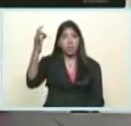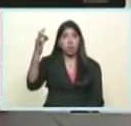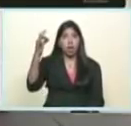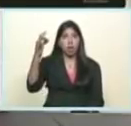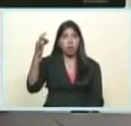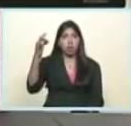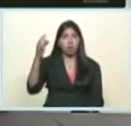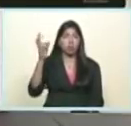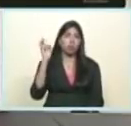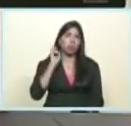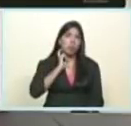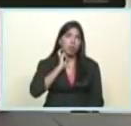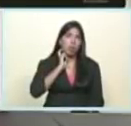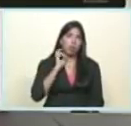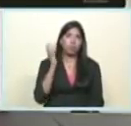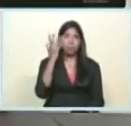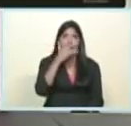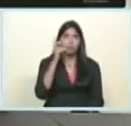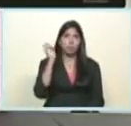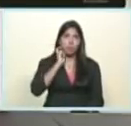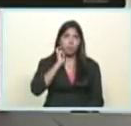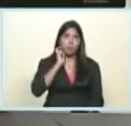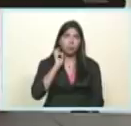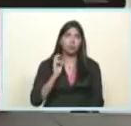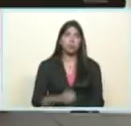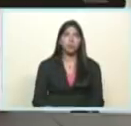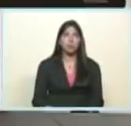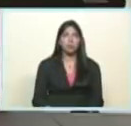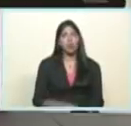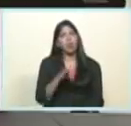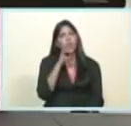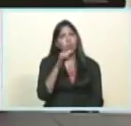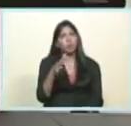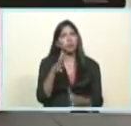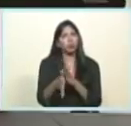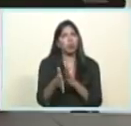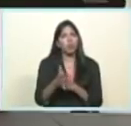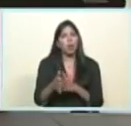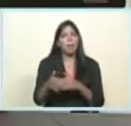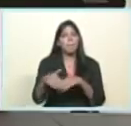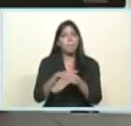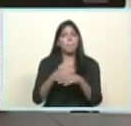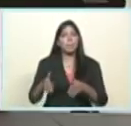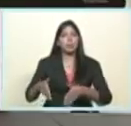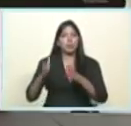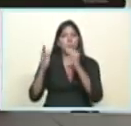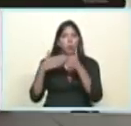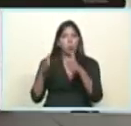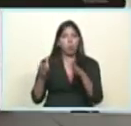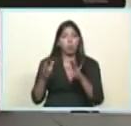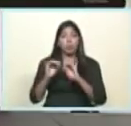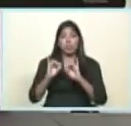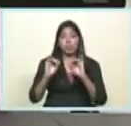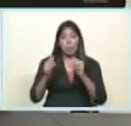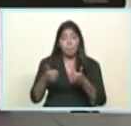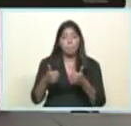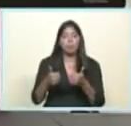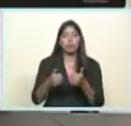tarjet william saab anunciando que el ministerio público ha abierto averiguaciones